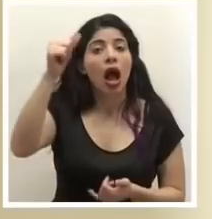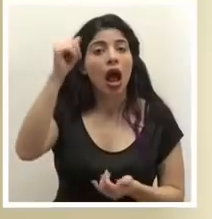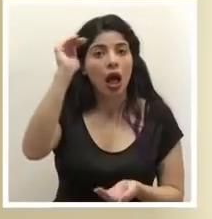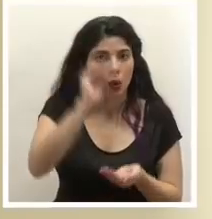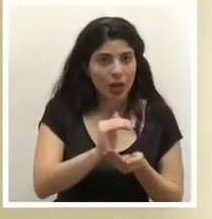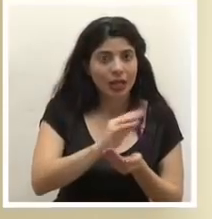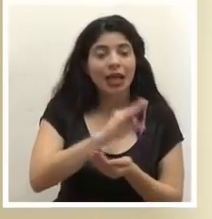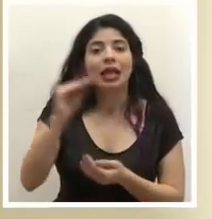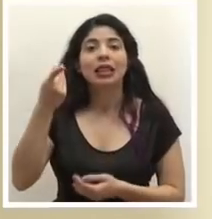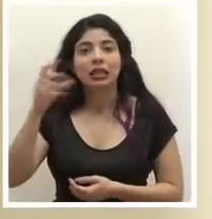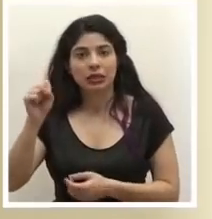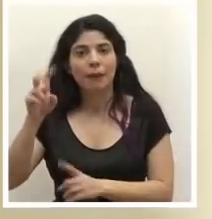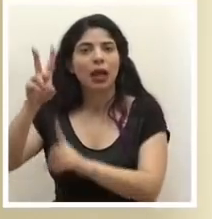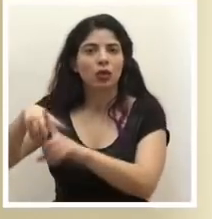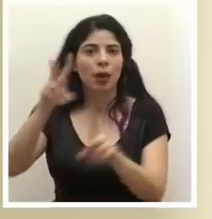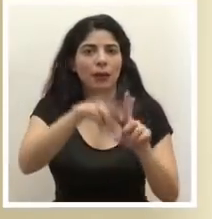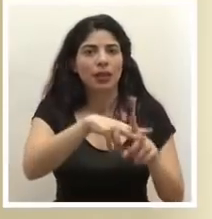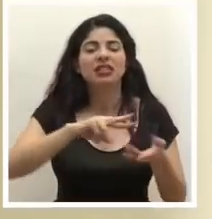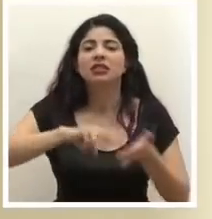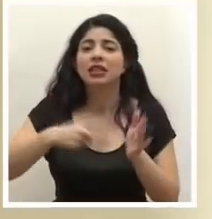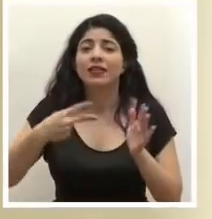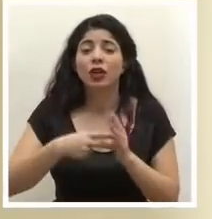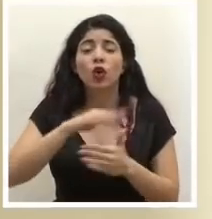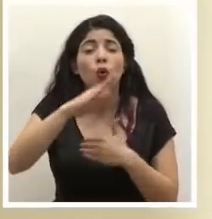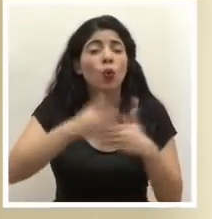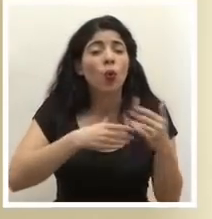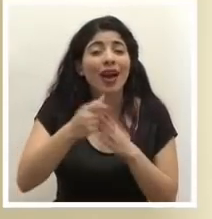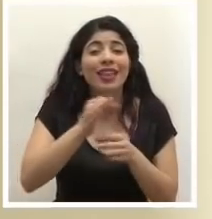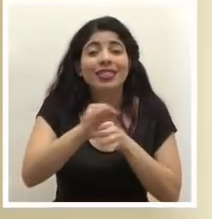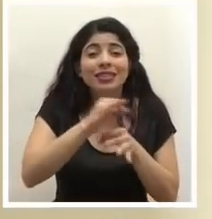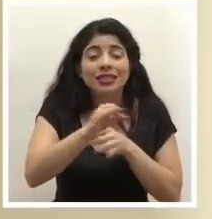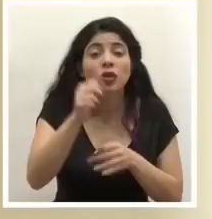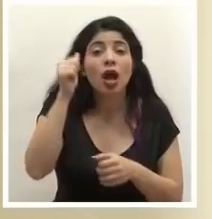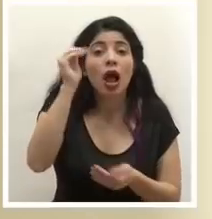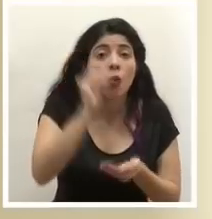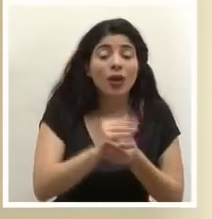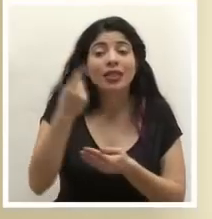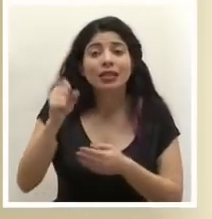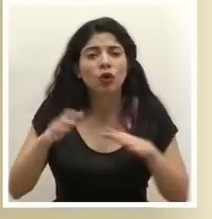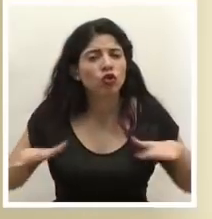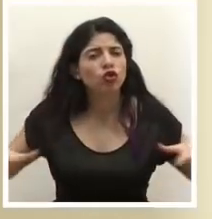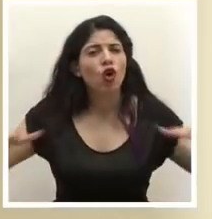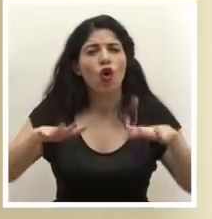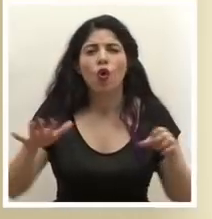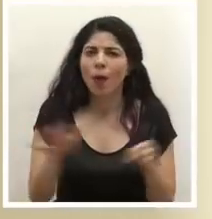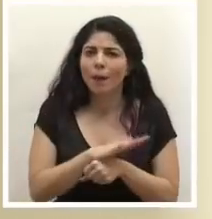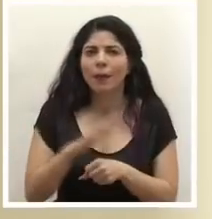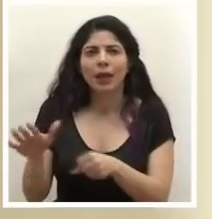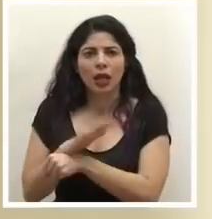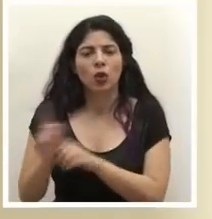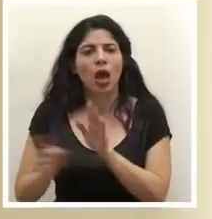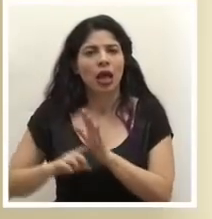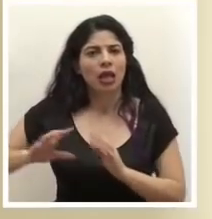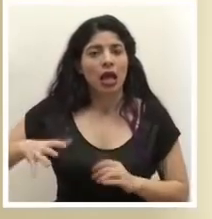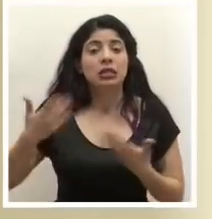y desamparados. Esto significa todos los distritos de los cantones de Alajuelita y desamparados. Nos hemos comunicado esta mañana